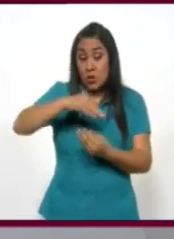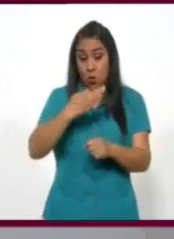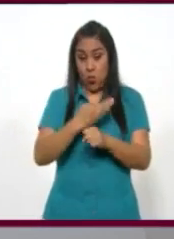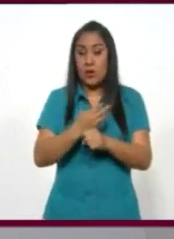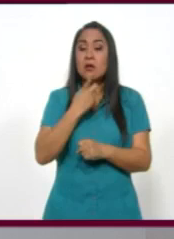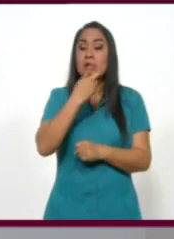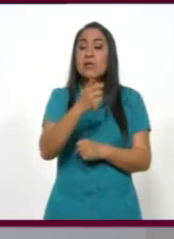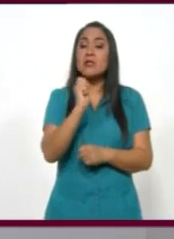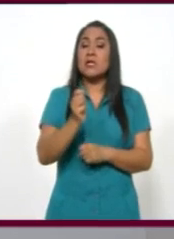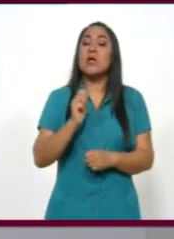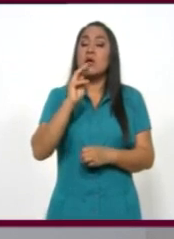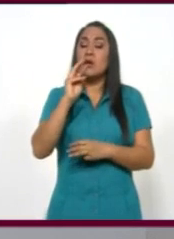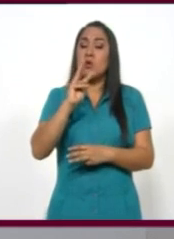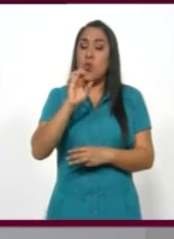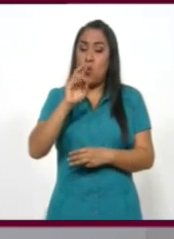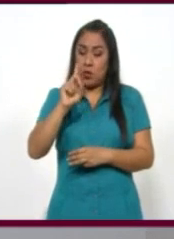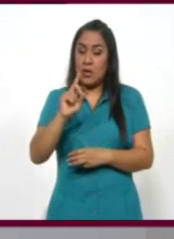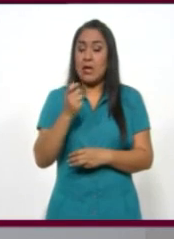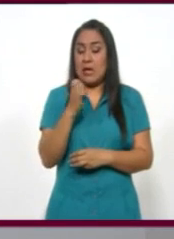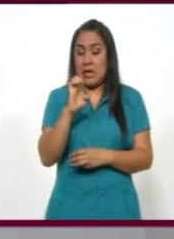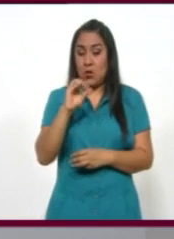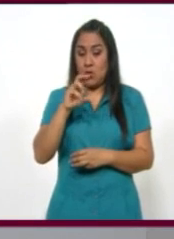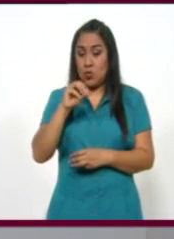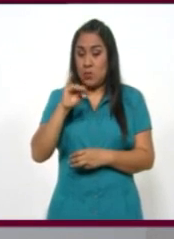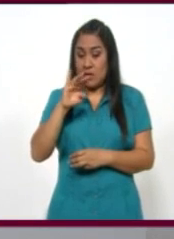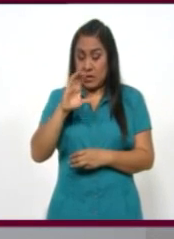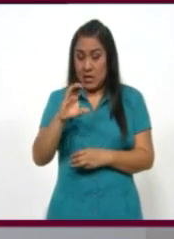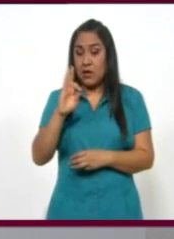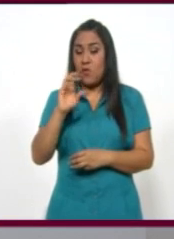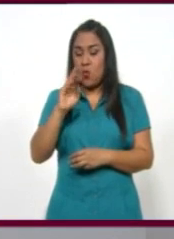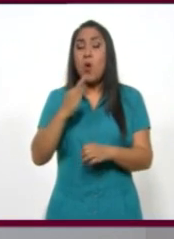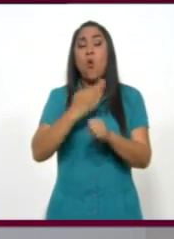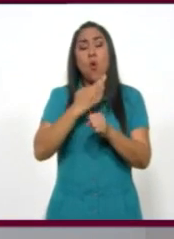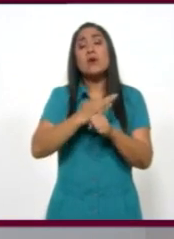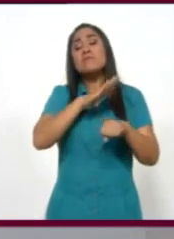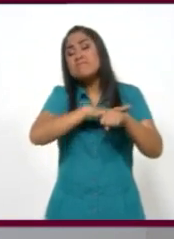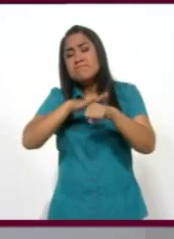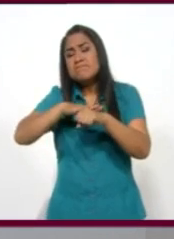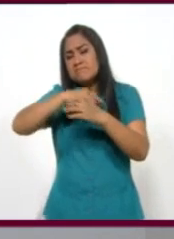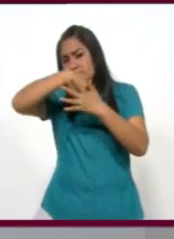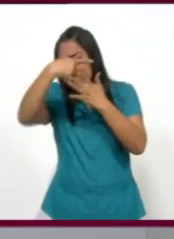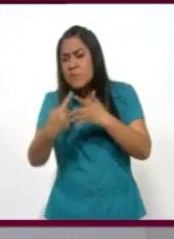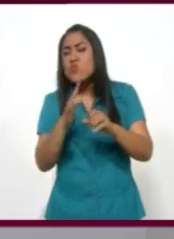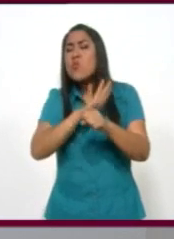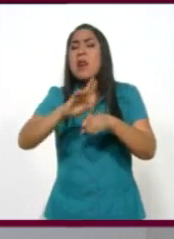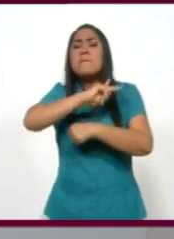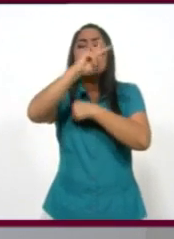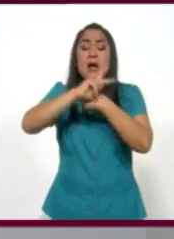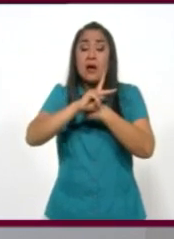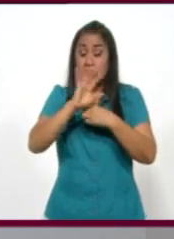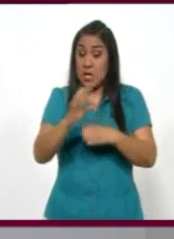World Economic Forum, donde con varios criterios dice cuál es el país más competitivo en el mundo. Califica